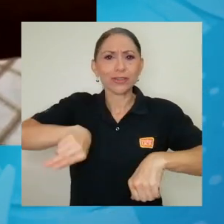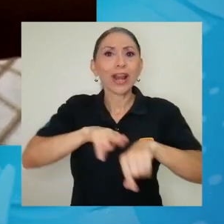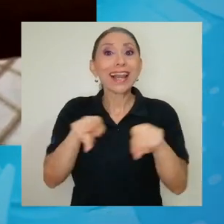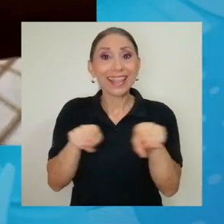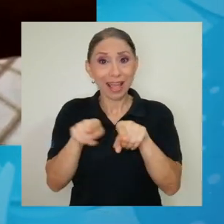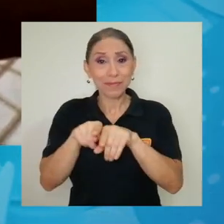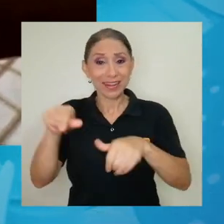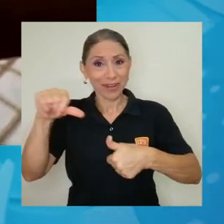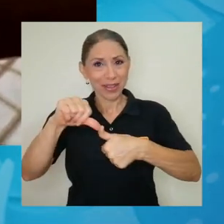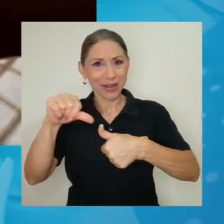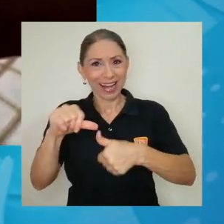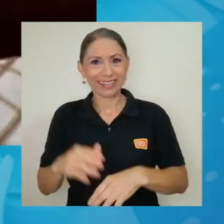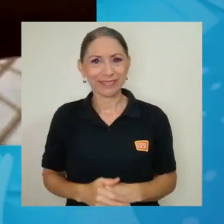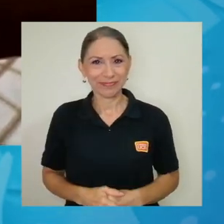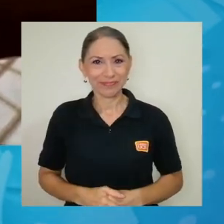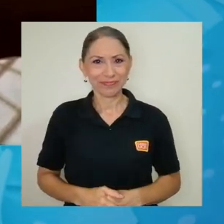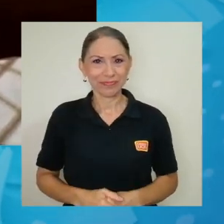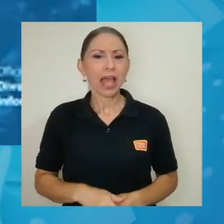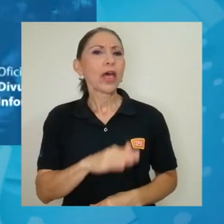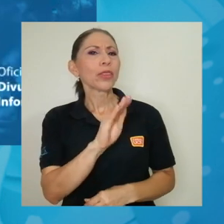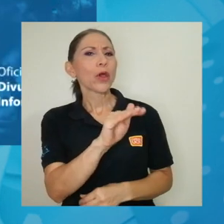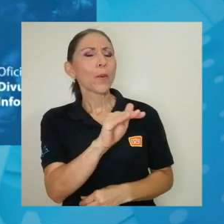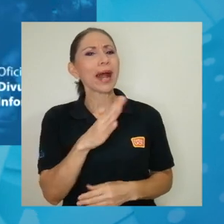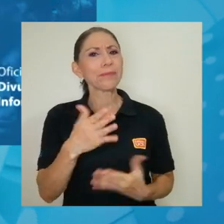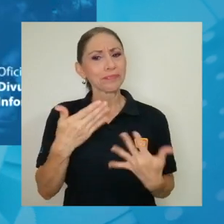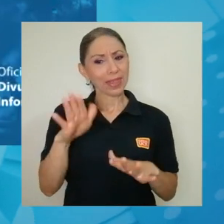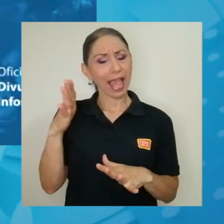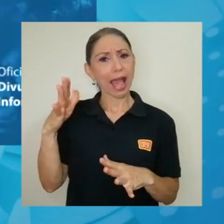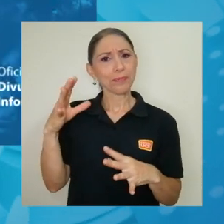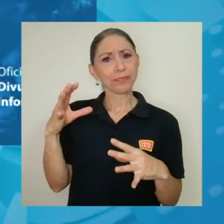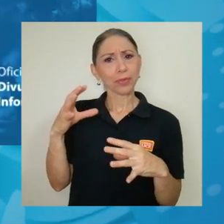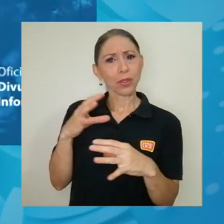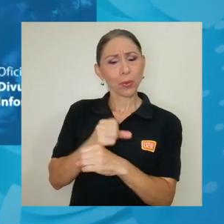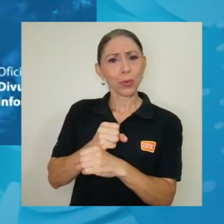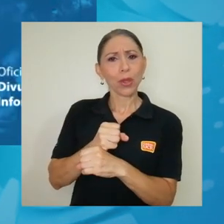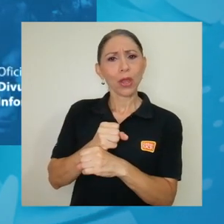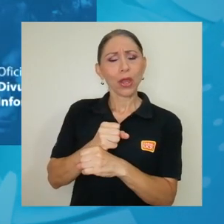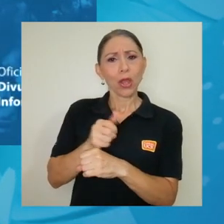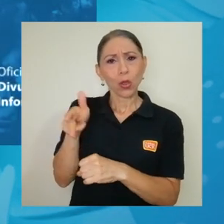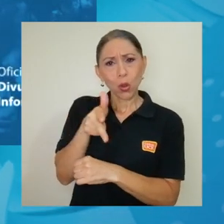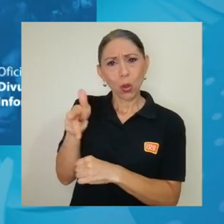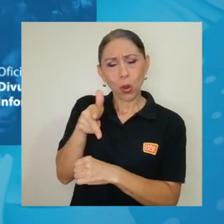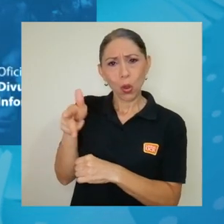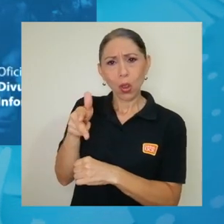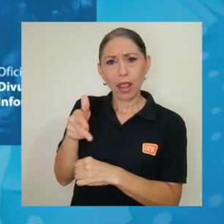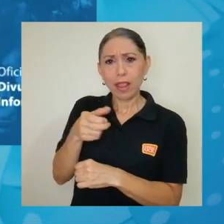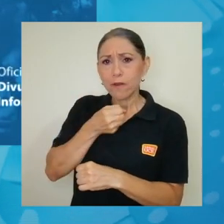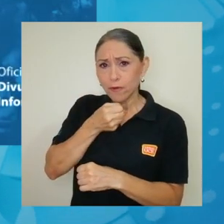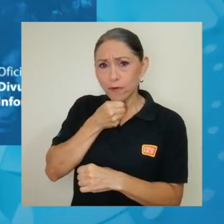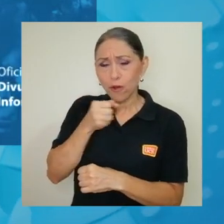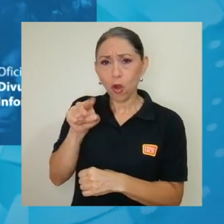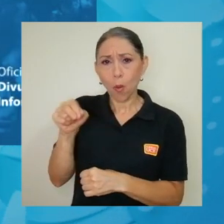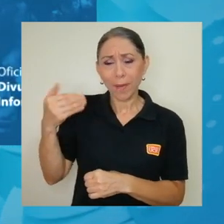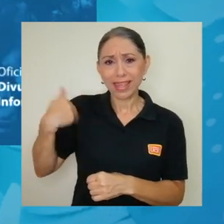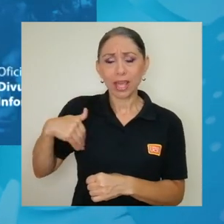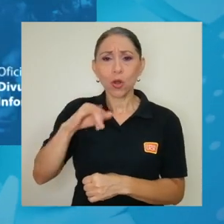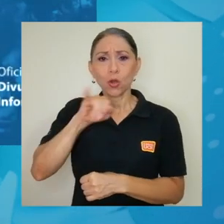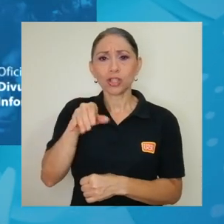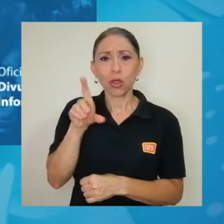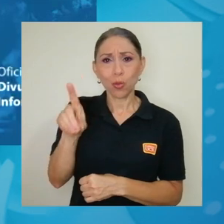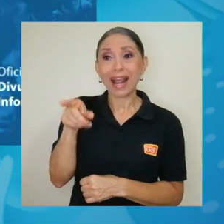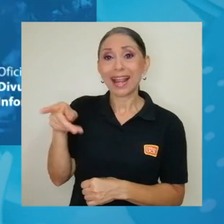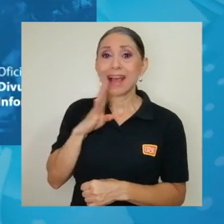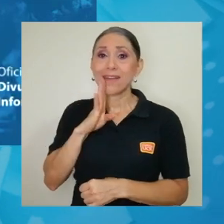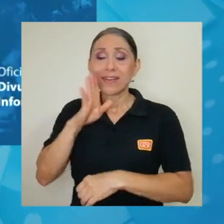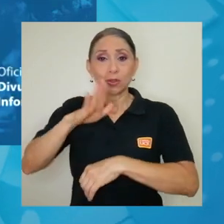regional, ¿verdad? Don Omar, en la nota periodística de nuestro compañero José Durán, él hablaba un poco sobre los diferentes